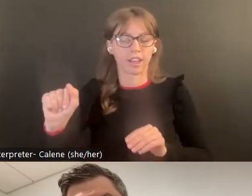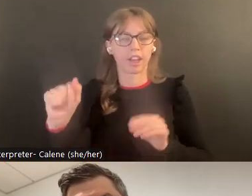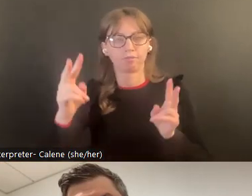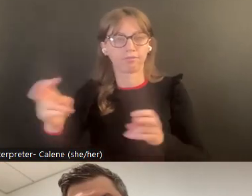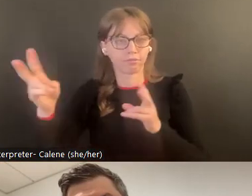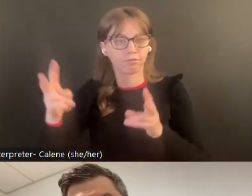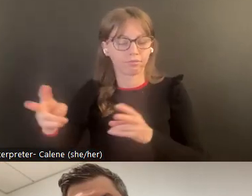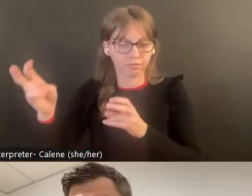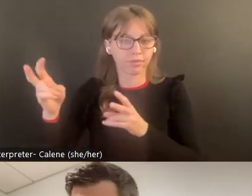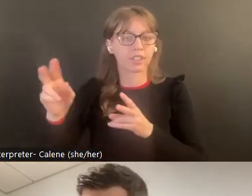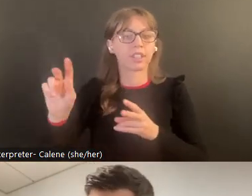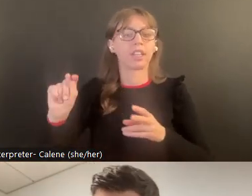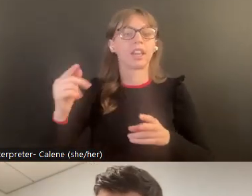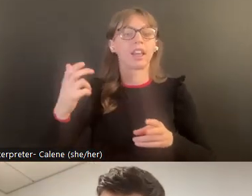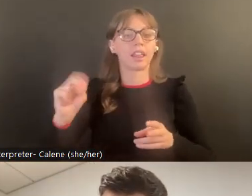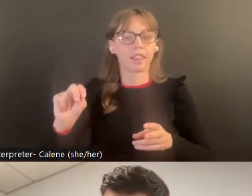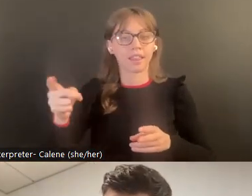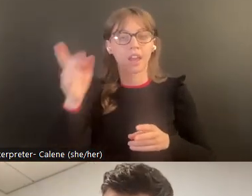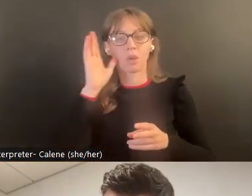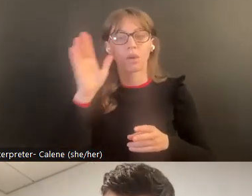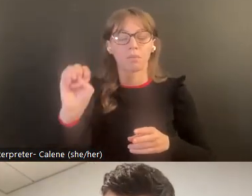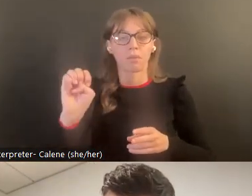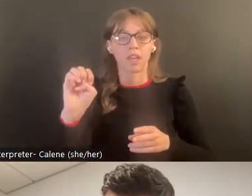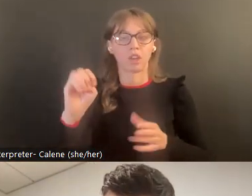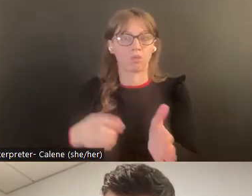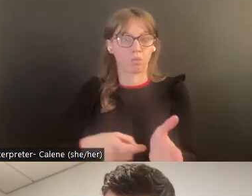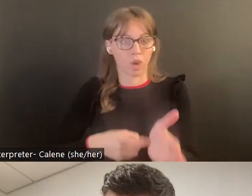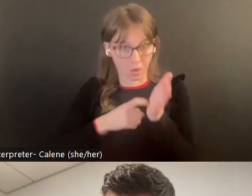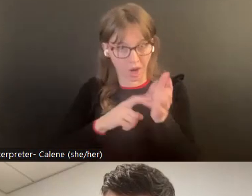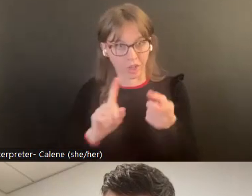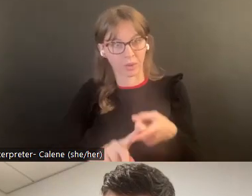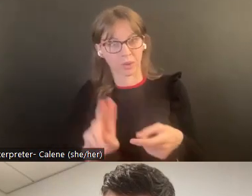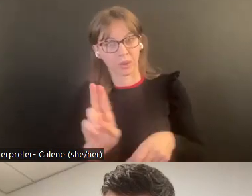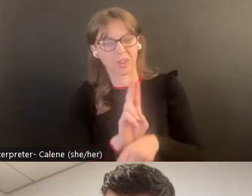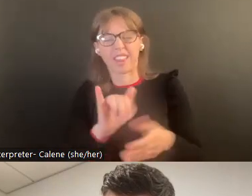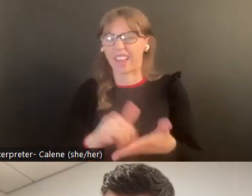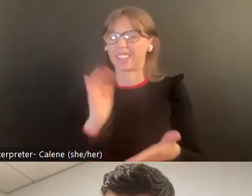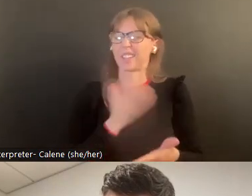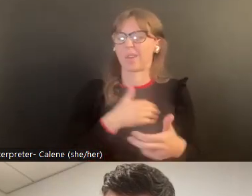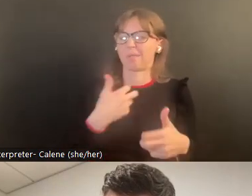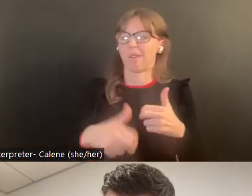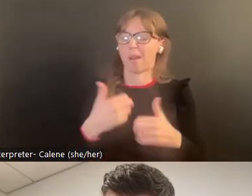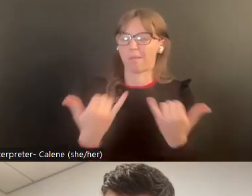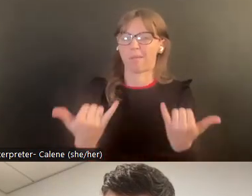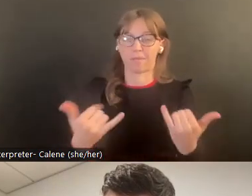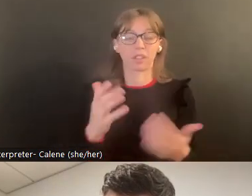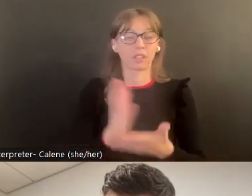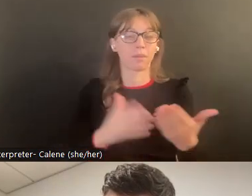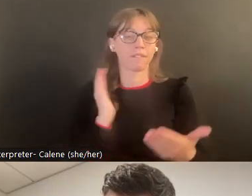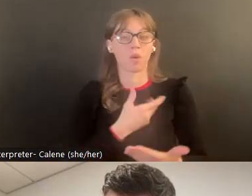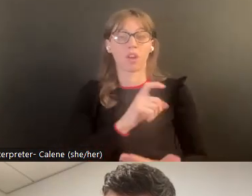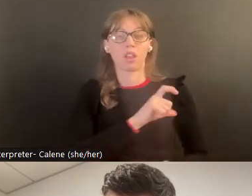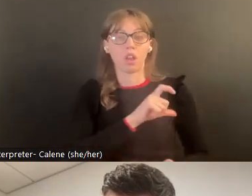plataforma de New World, que donde cuando data en ella, y que ellos terían más iniciativa de